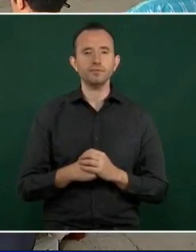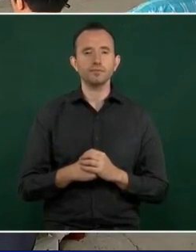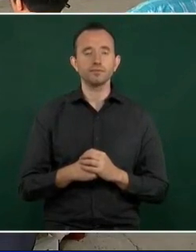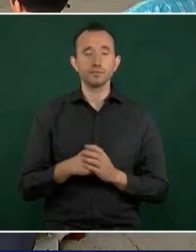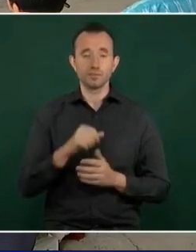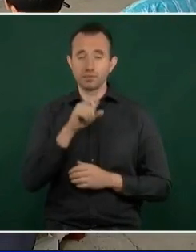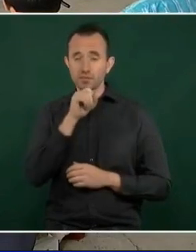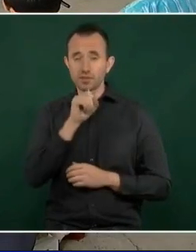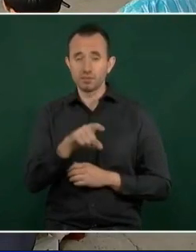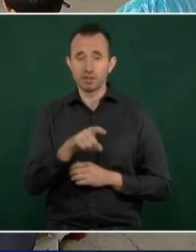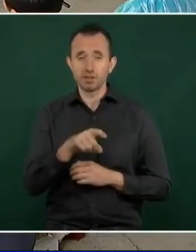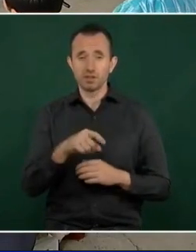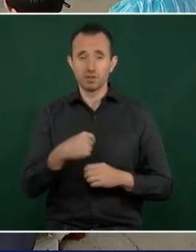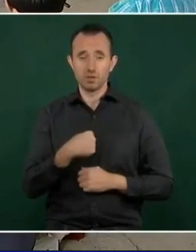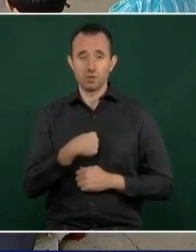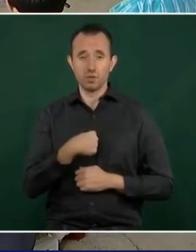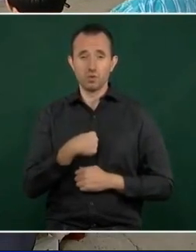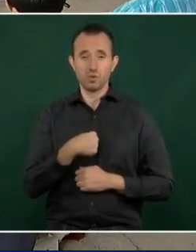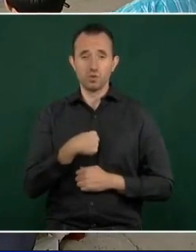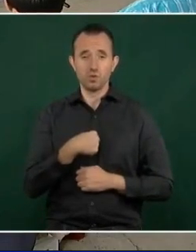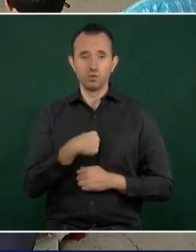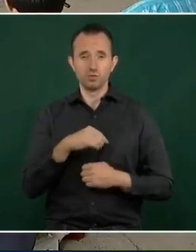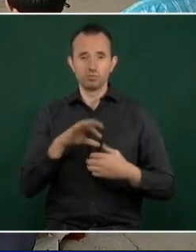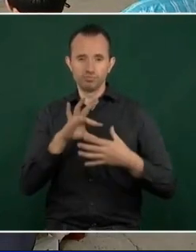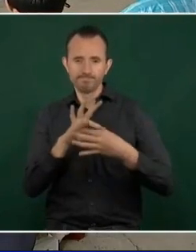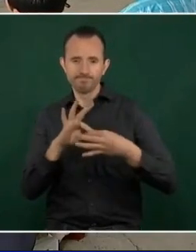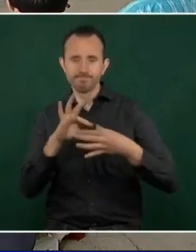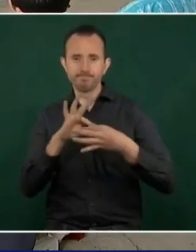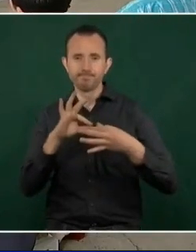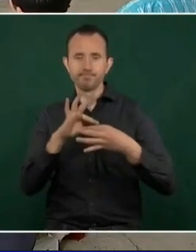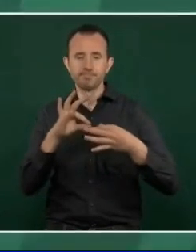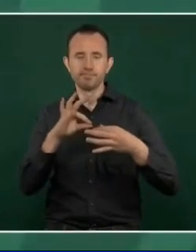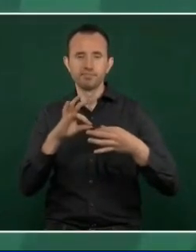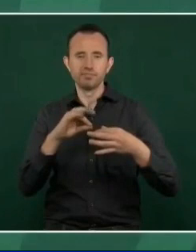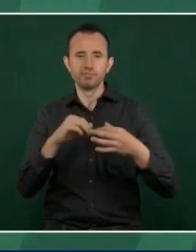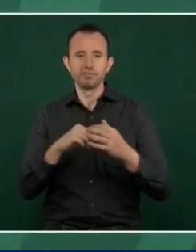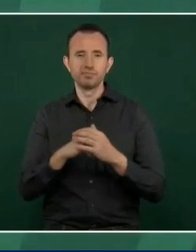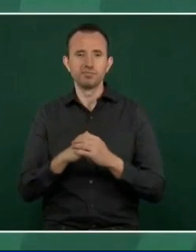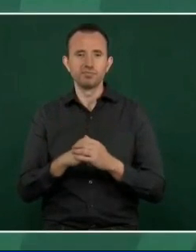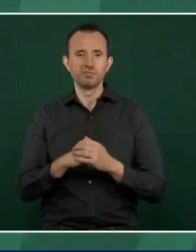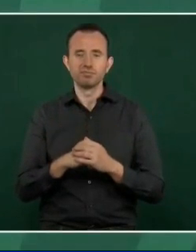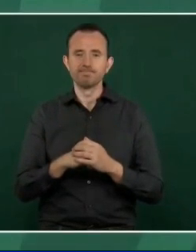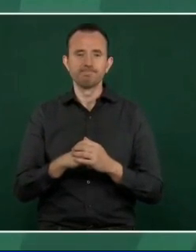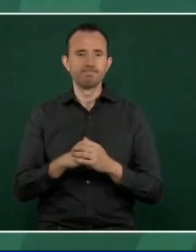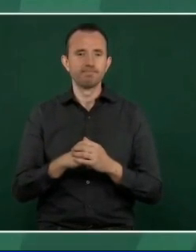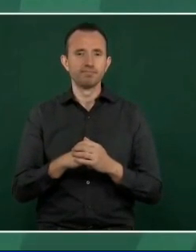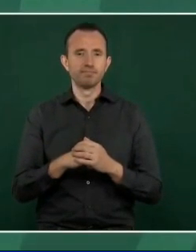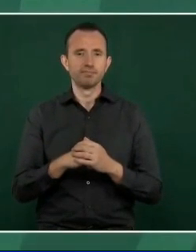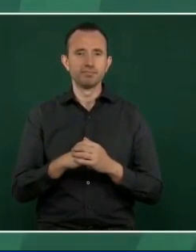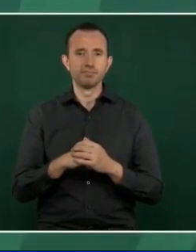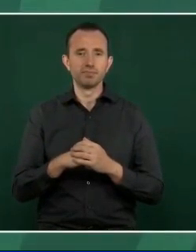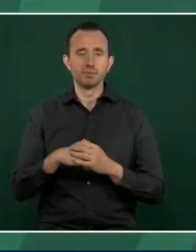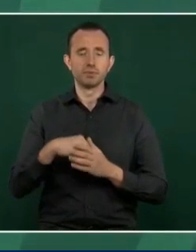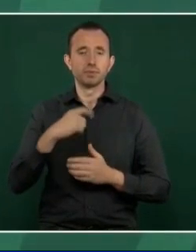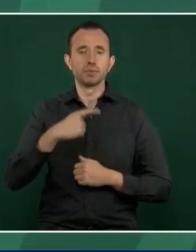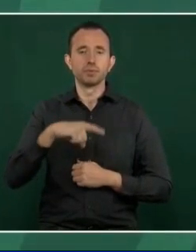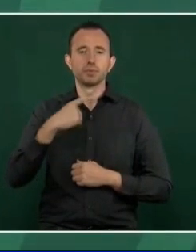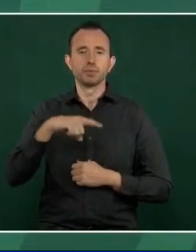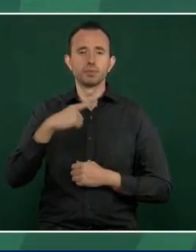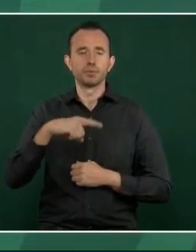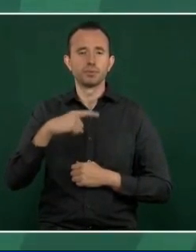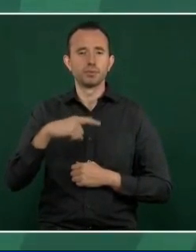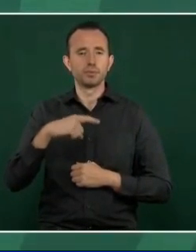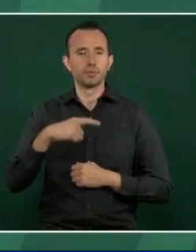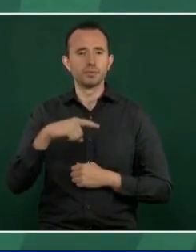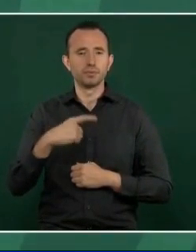no es en vano todo lo que ellos hicieron,